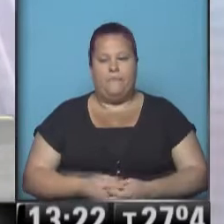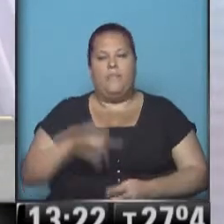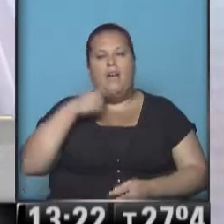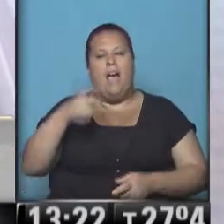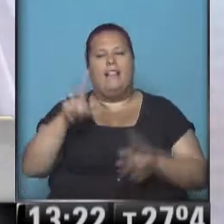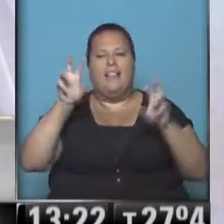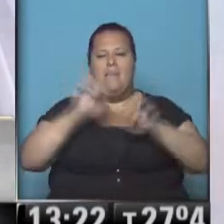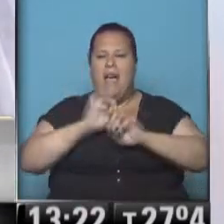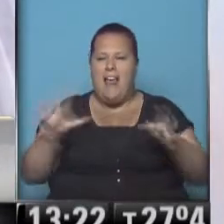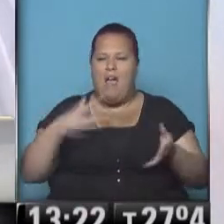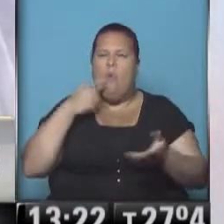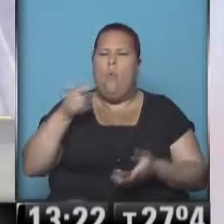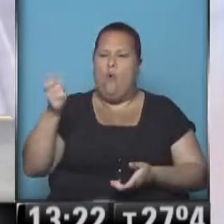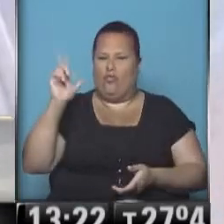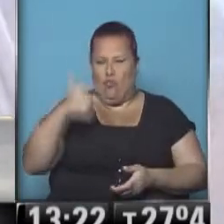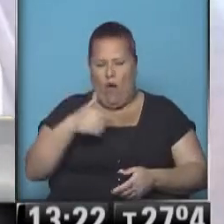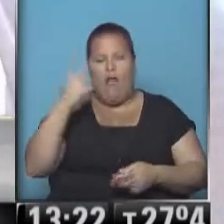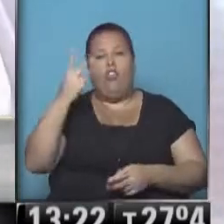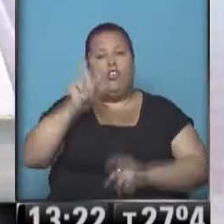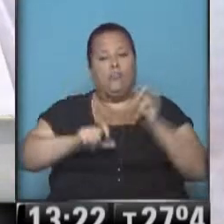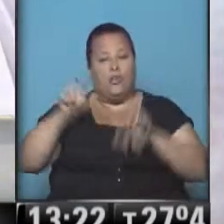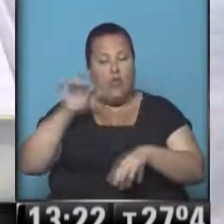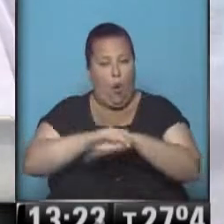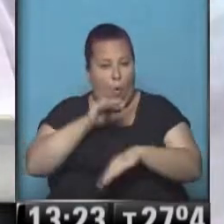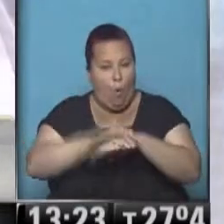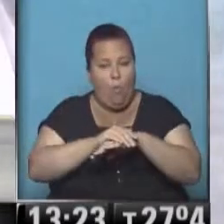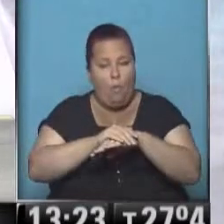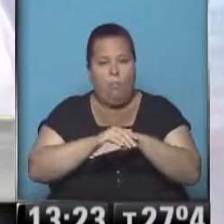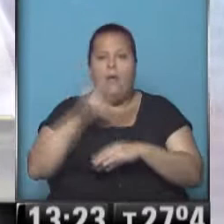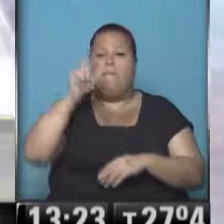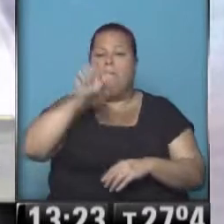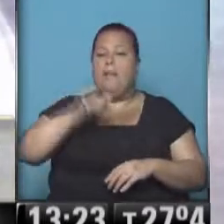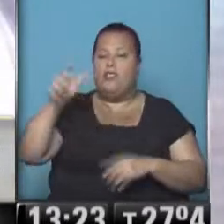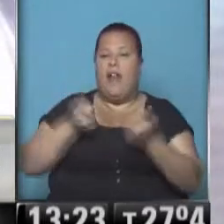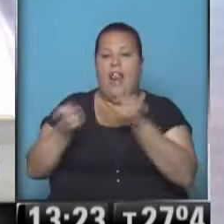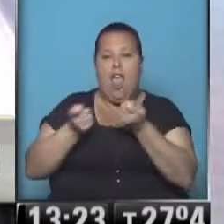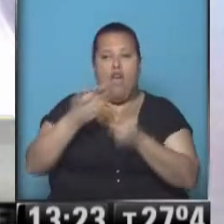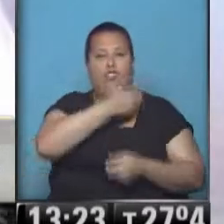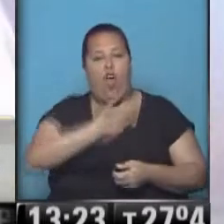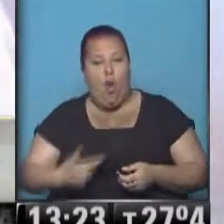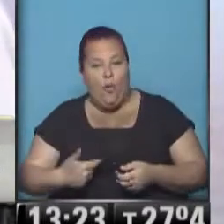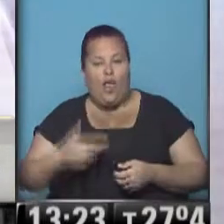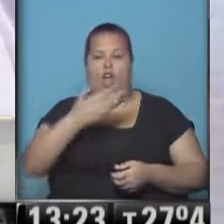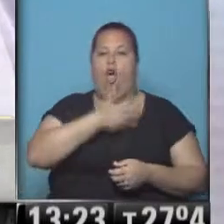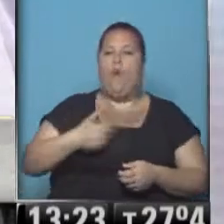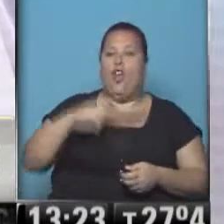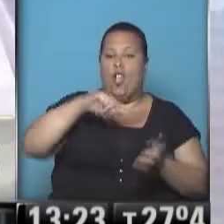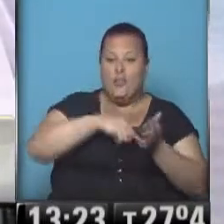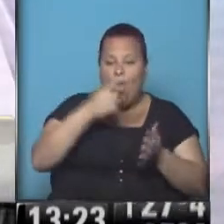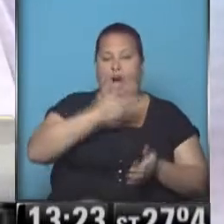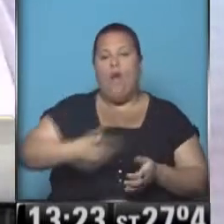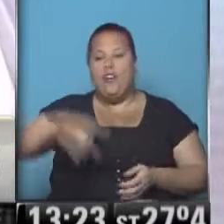tendría que haber llegado a este juicio. Les recuerdo que las dos personas acusadas son las personas que negociaron entre el gobierno de la ciudad y el gobierno nacional